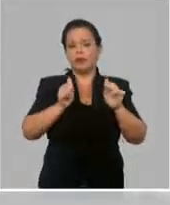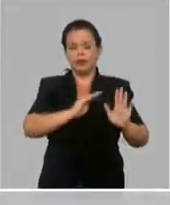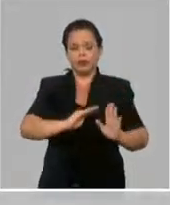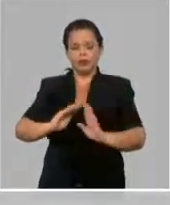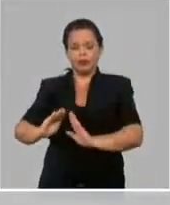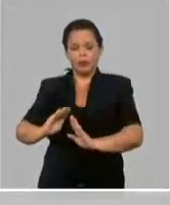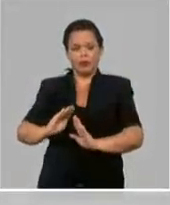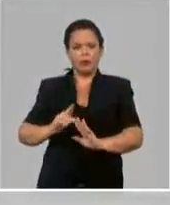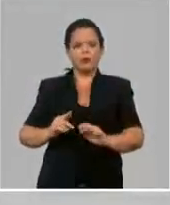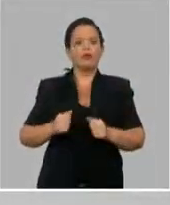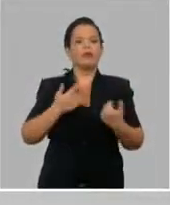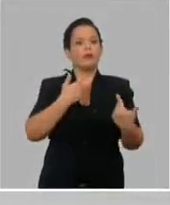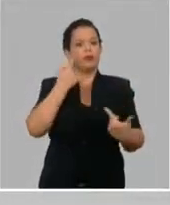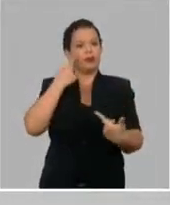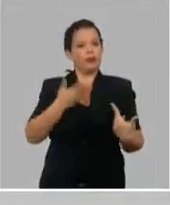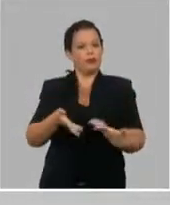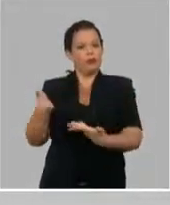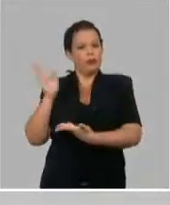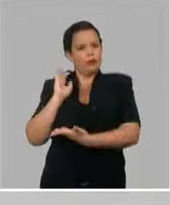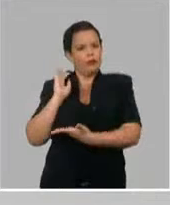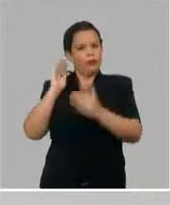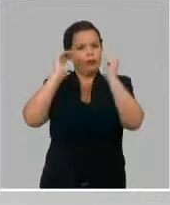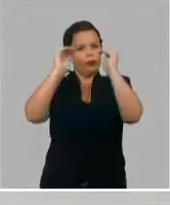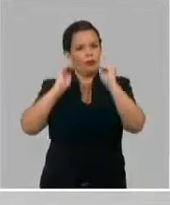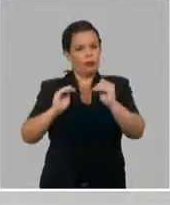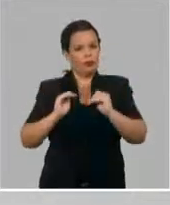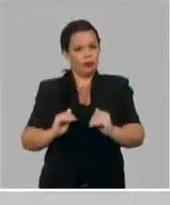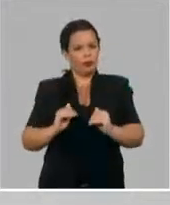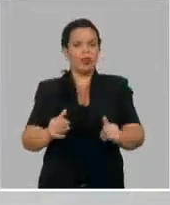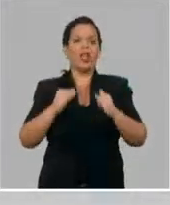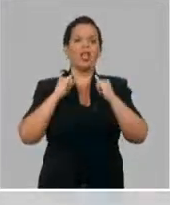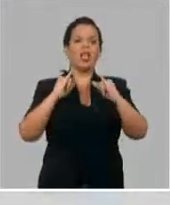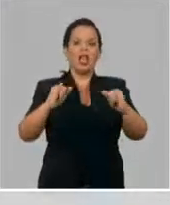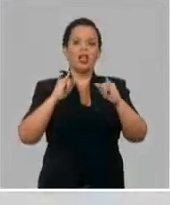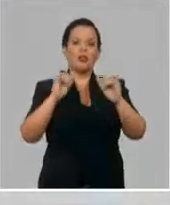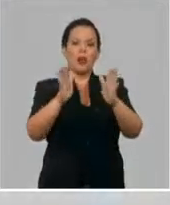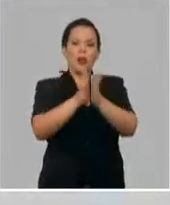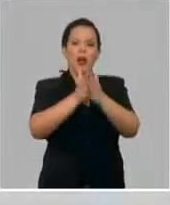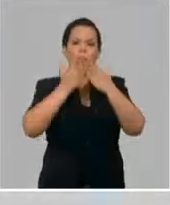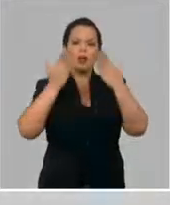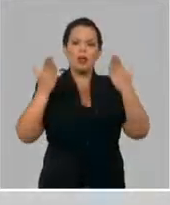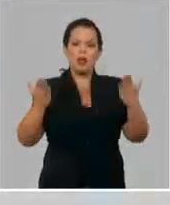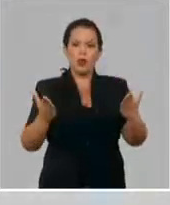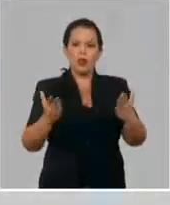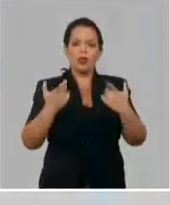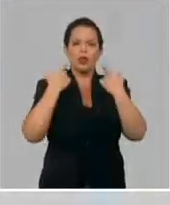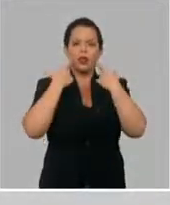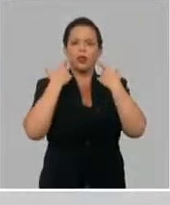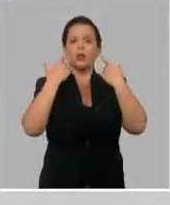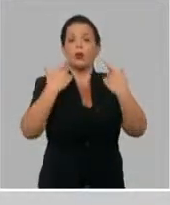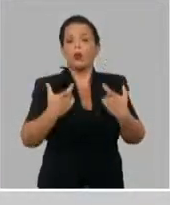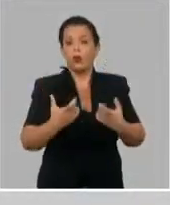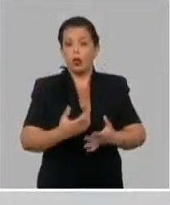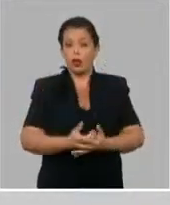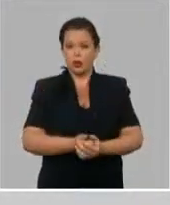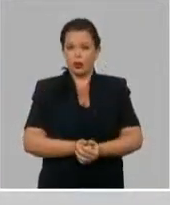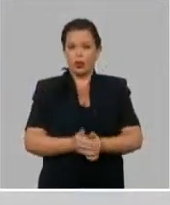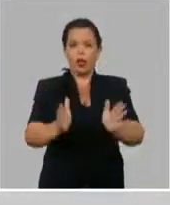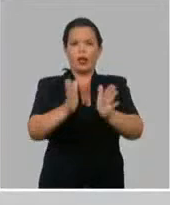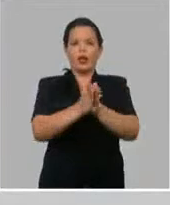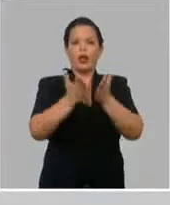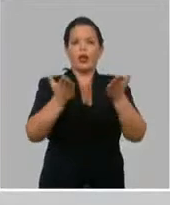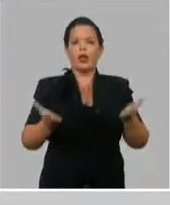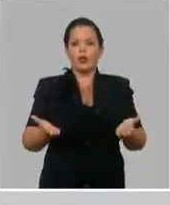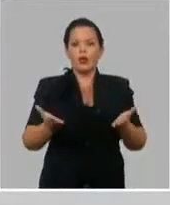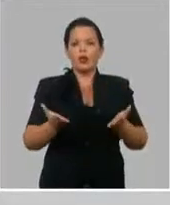secuencia que está mostrado ahí, unos artículos en una revista prestigiosa, en la revista de la Sociedad